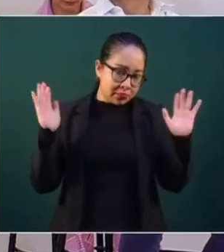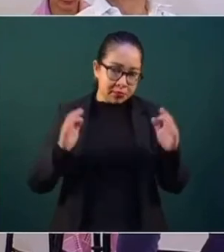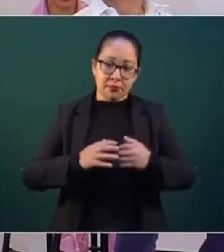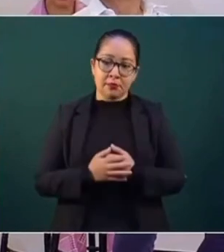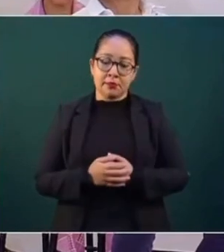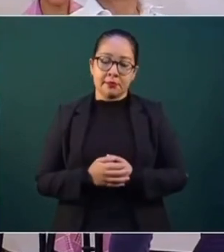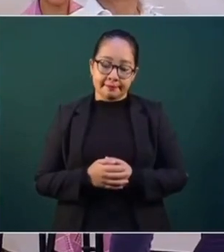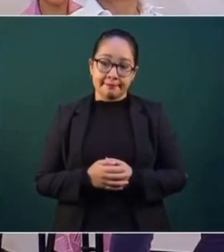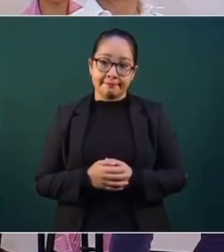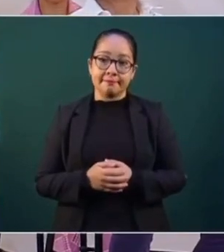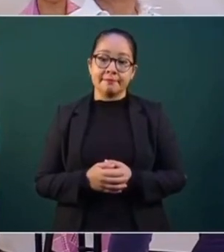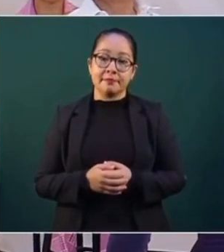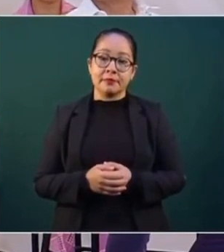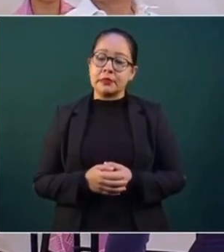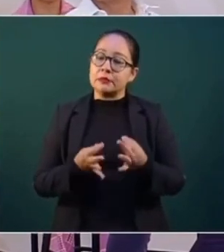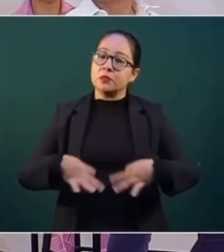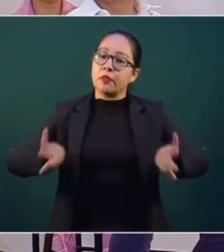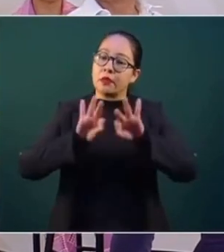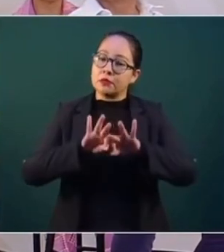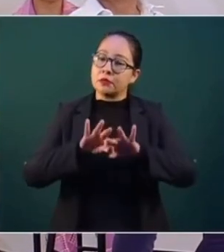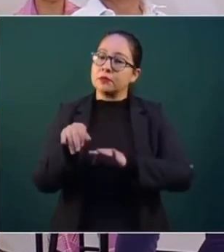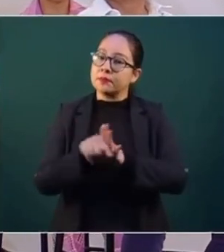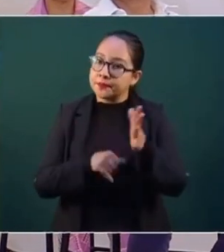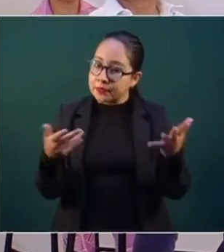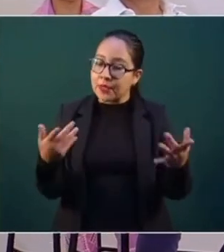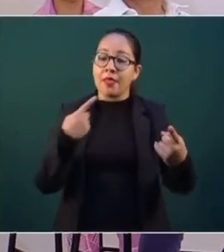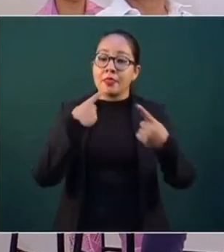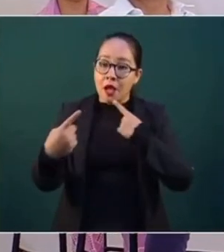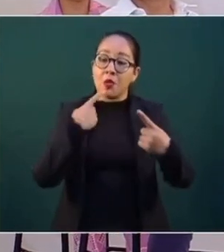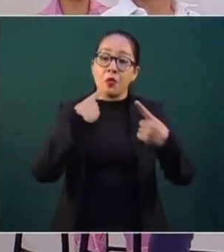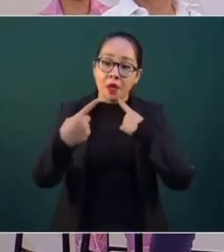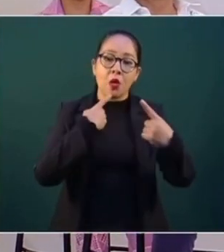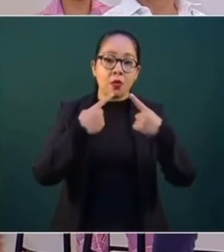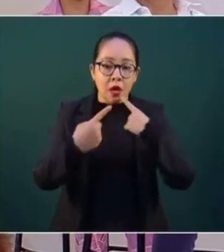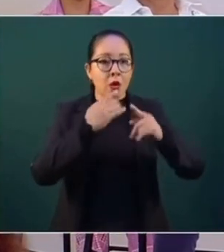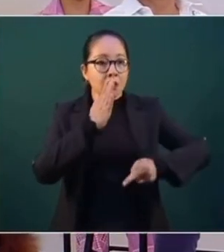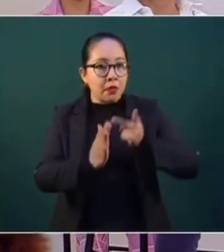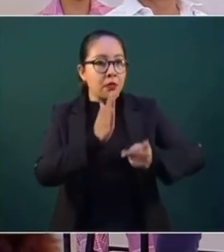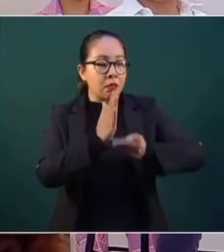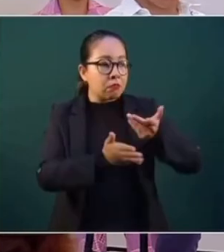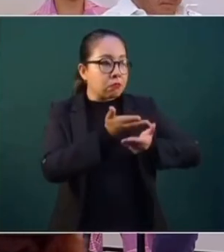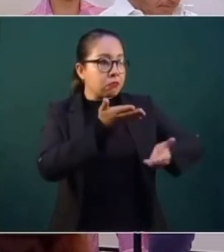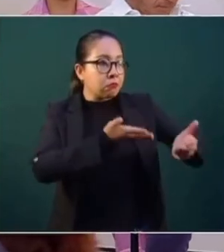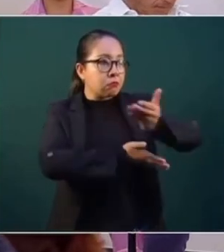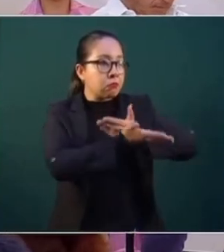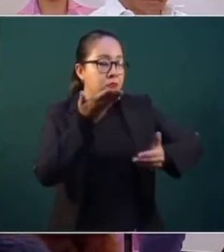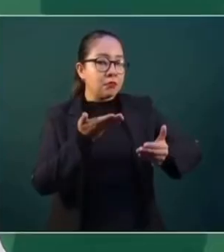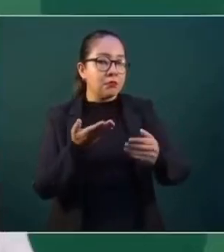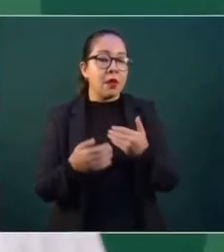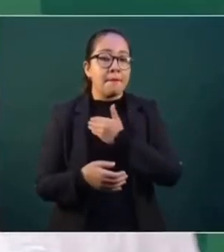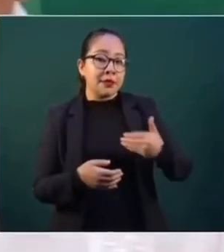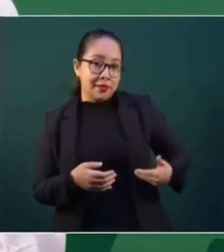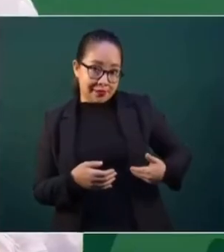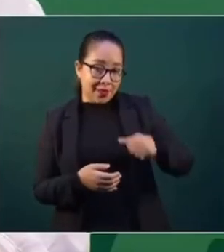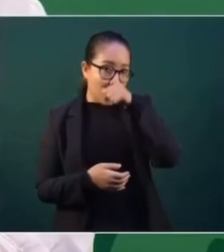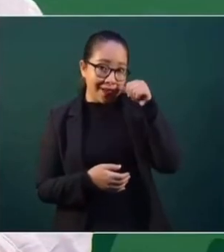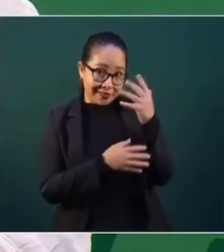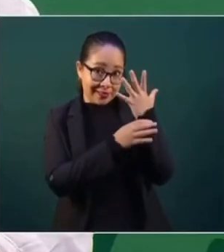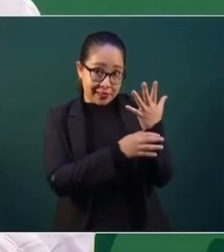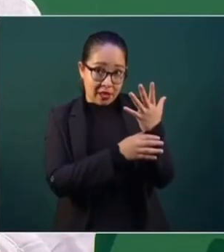Y algo que es fundamental, diálogo, diálogo, diálogo, diálogo. Lo que decía Juárez, nada por la fuerza,